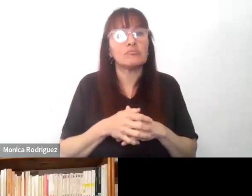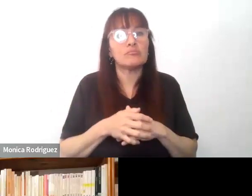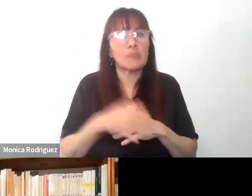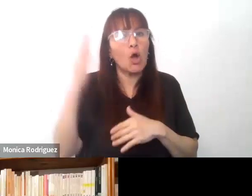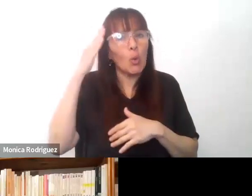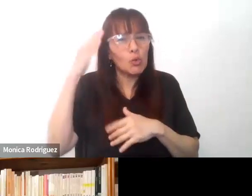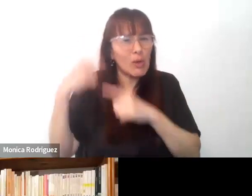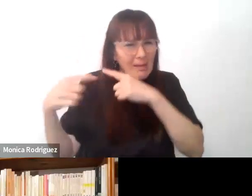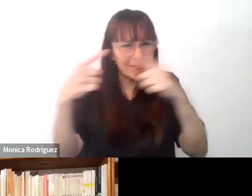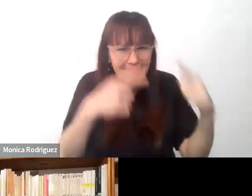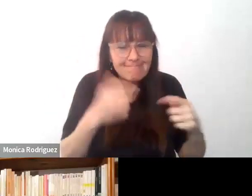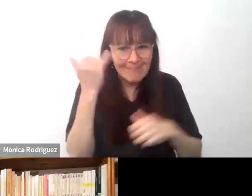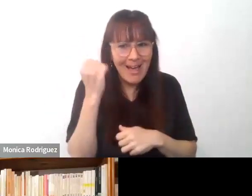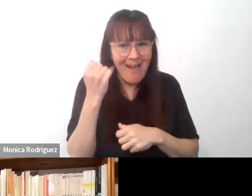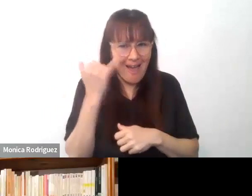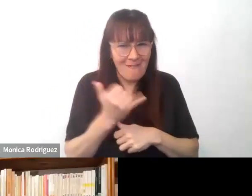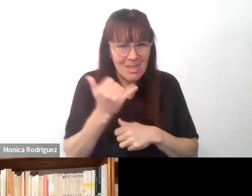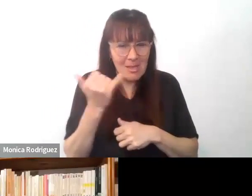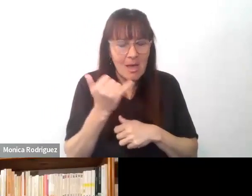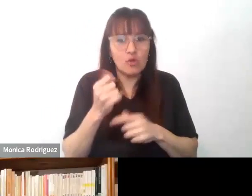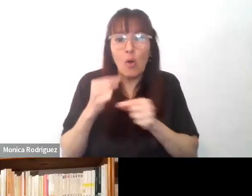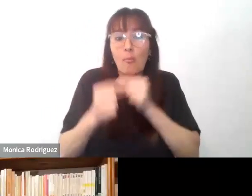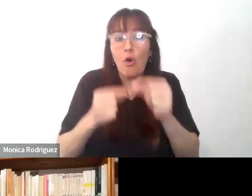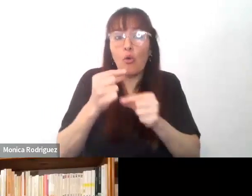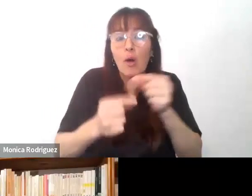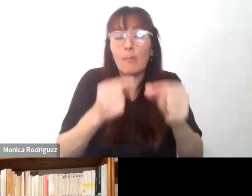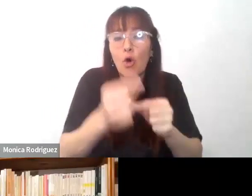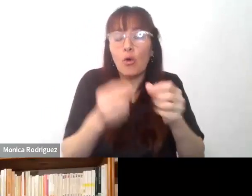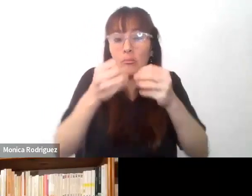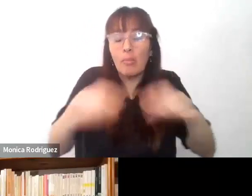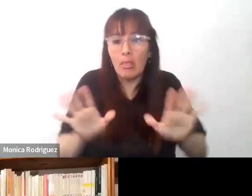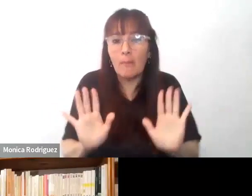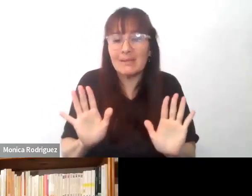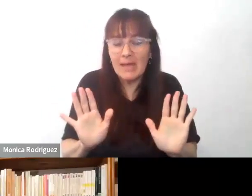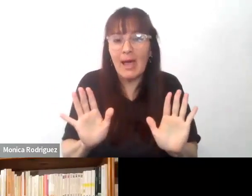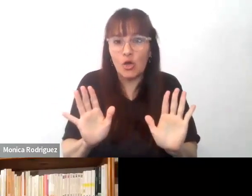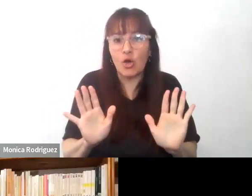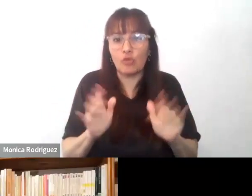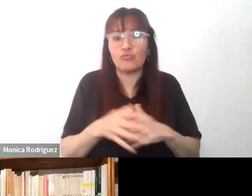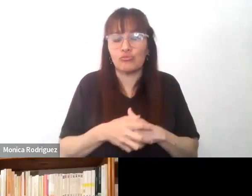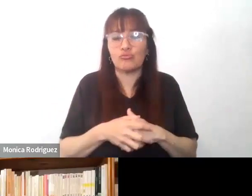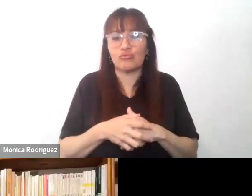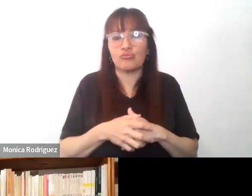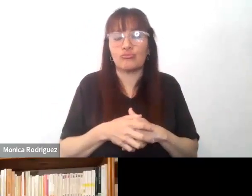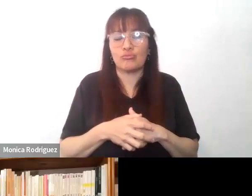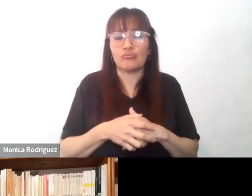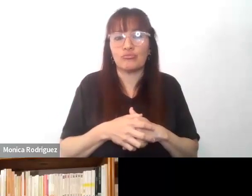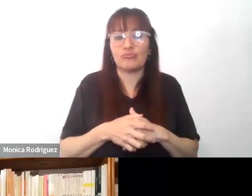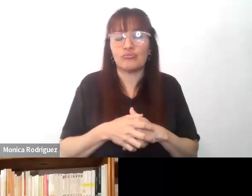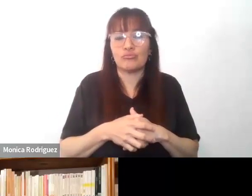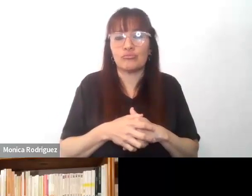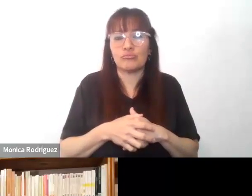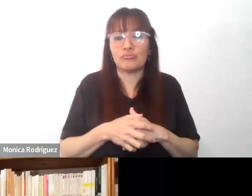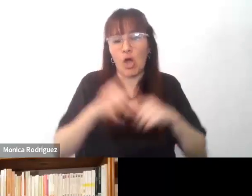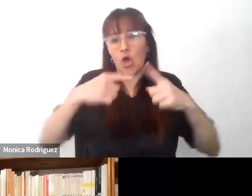cultural y poco a poco empezaron a aparecer certas circulares que